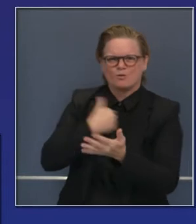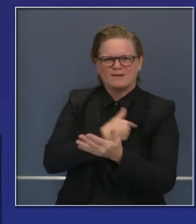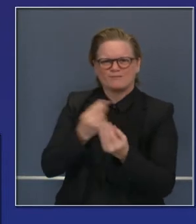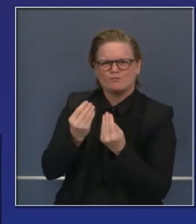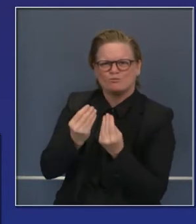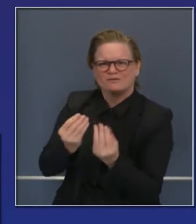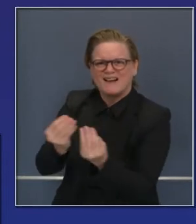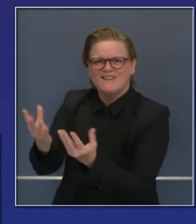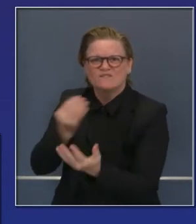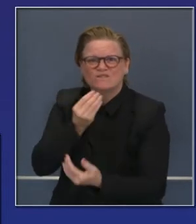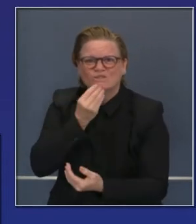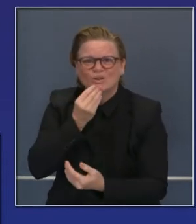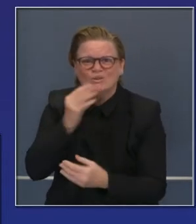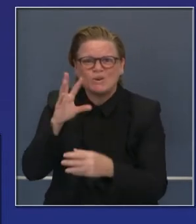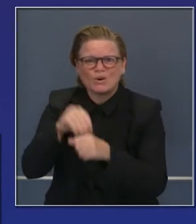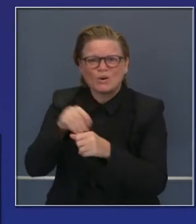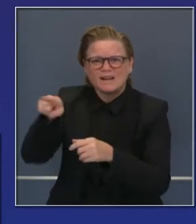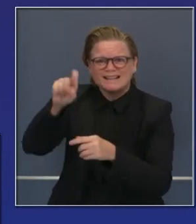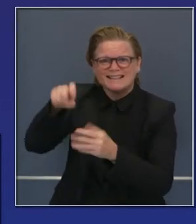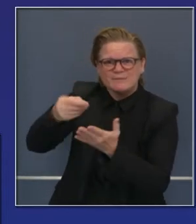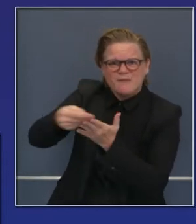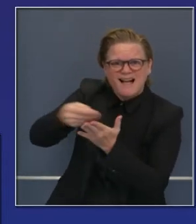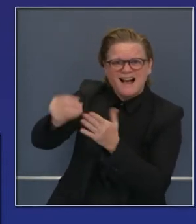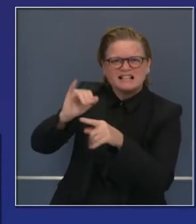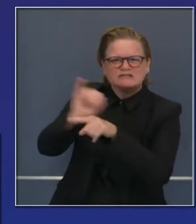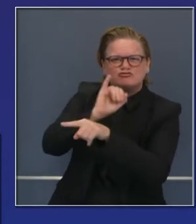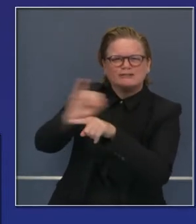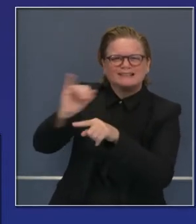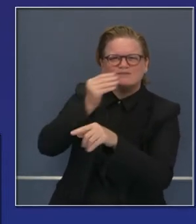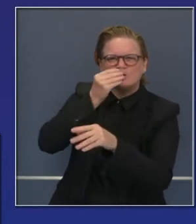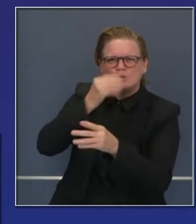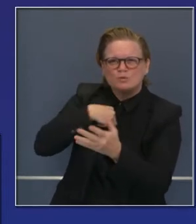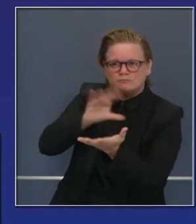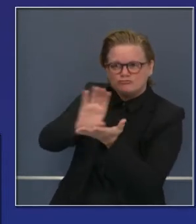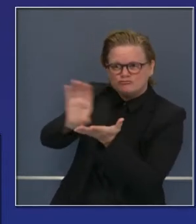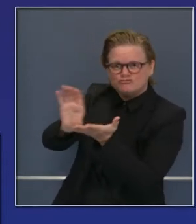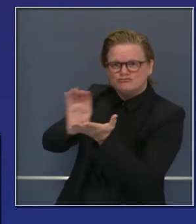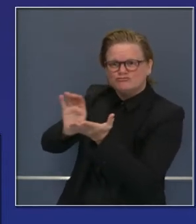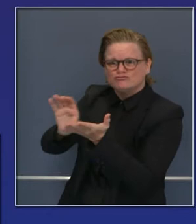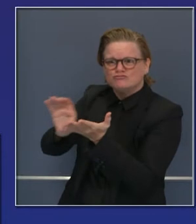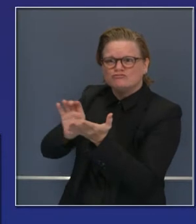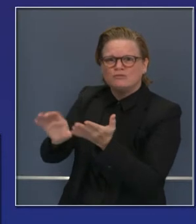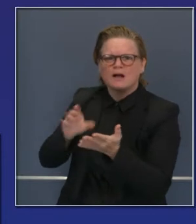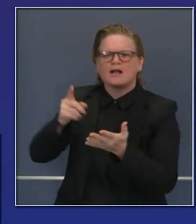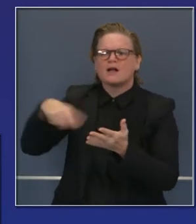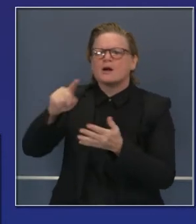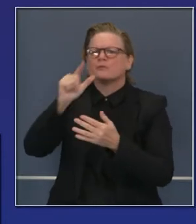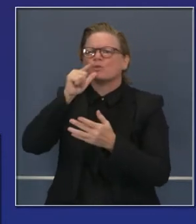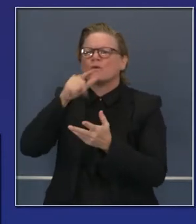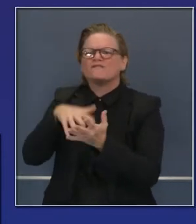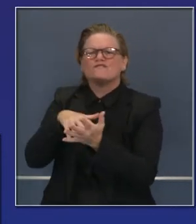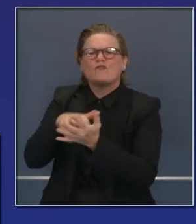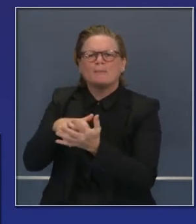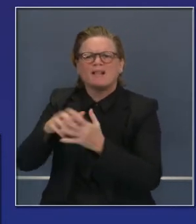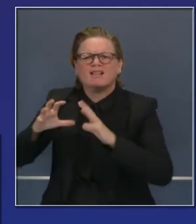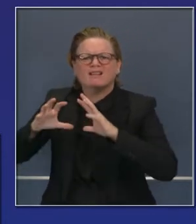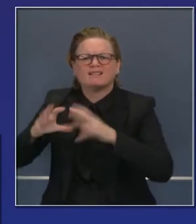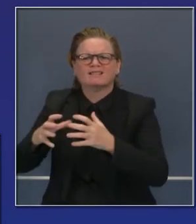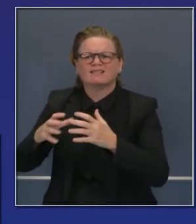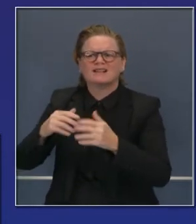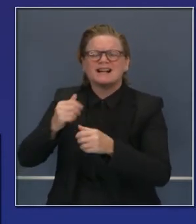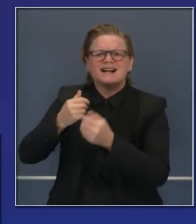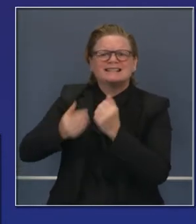simplemente no pueden operar a su capacidad, pero queríamos crear un programa competitivo para ayudar a la gente más vulnerable,